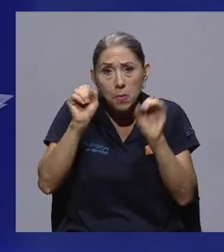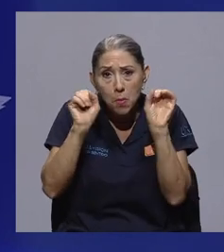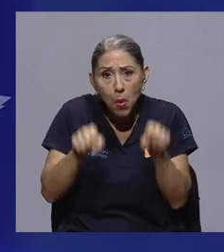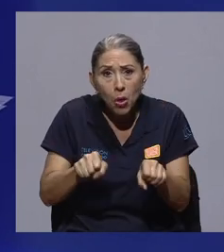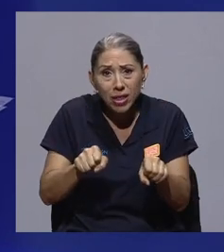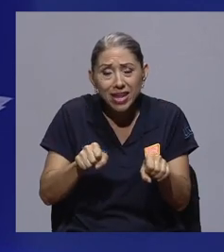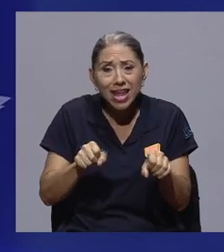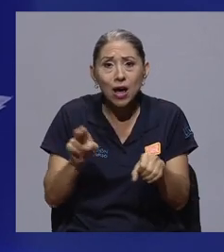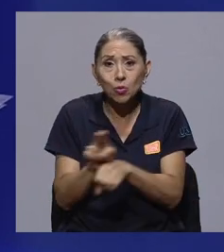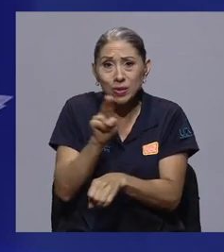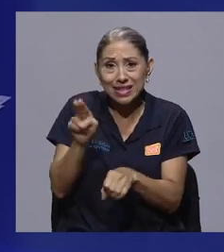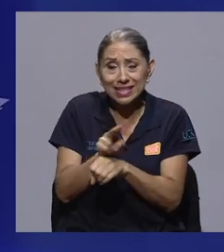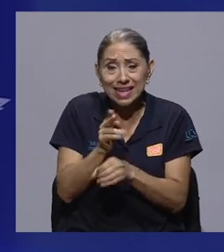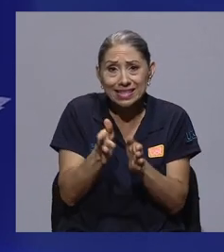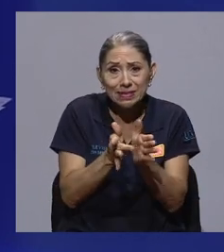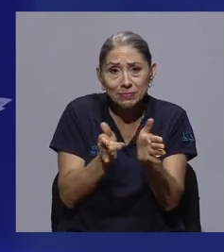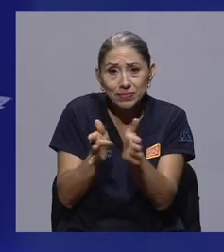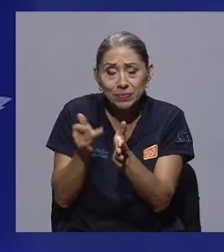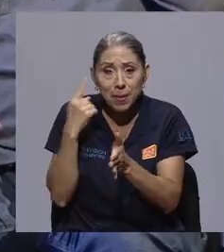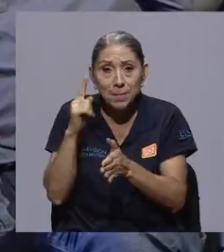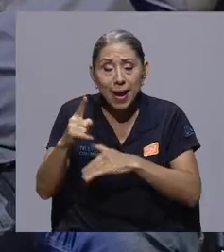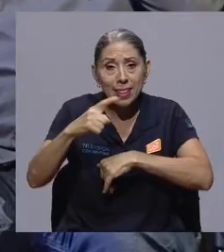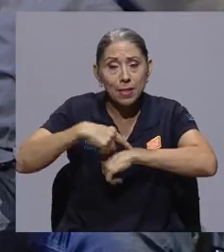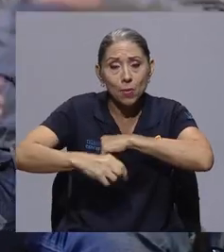polarizante dentro de las elecciones en Costa Rica?